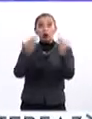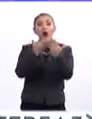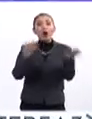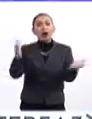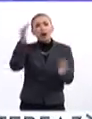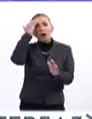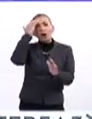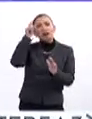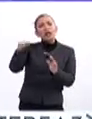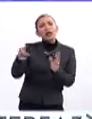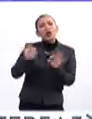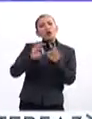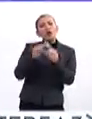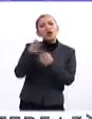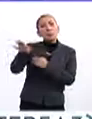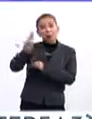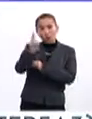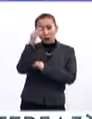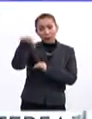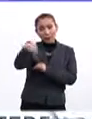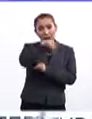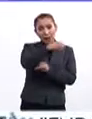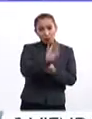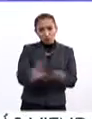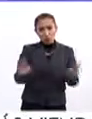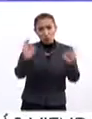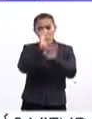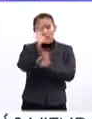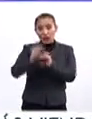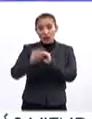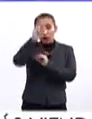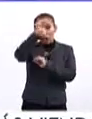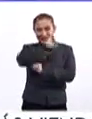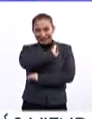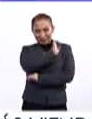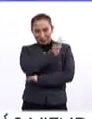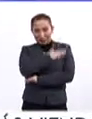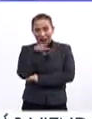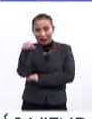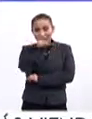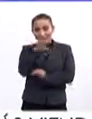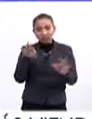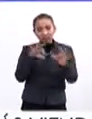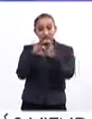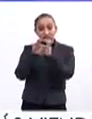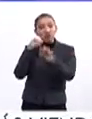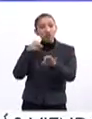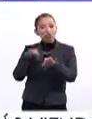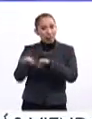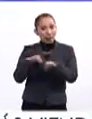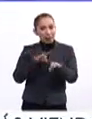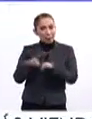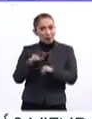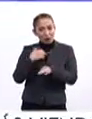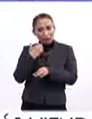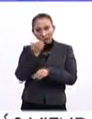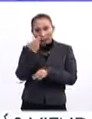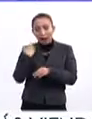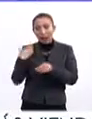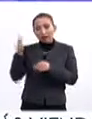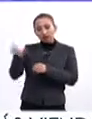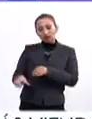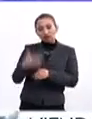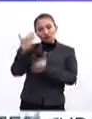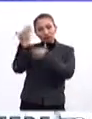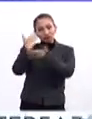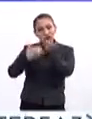ahora vamos a conocer la manera en que las universidades más importantes del norte de España han logrado vincular su actividad académica con el desarrollo personal